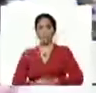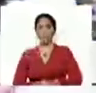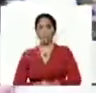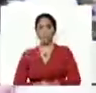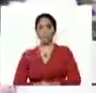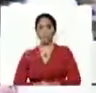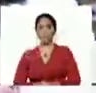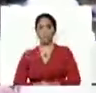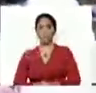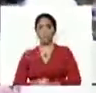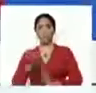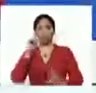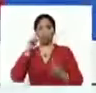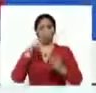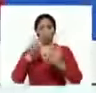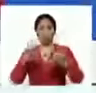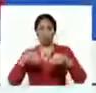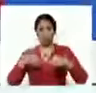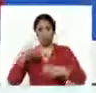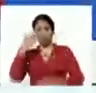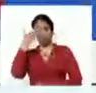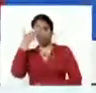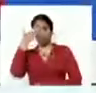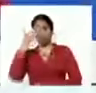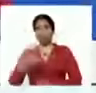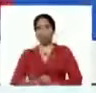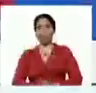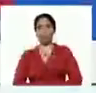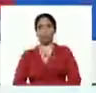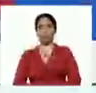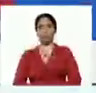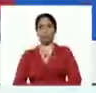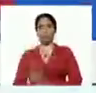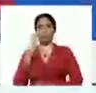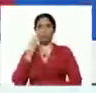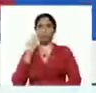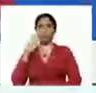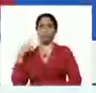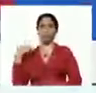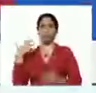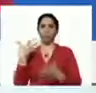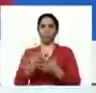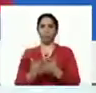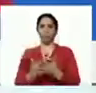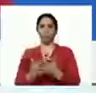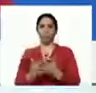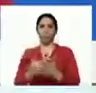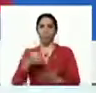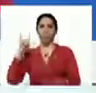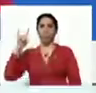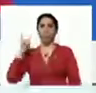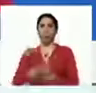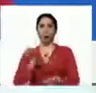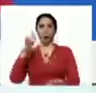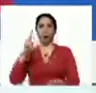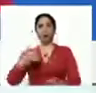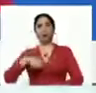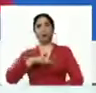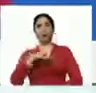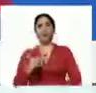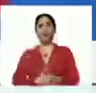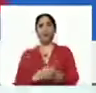Fue la meta, tomando en cuenta lo que fue la experiencia de Wuhan, en nuestra hermana República Popular China.